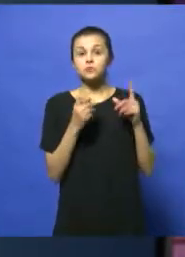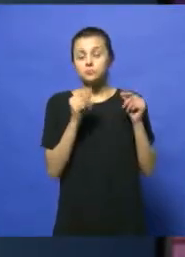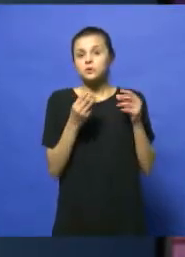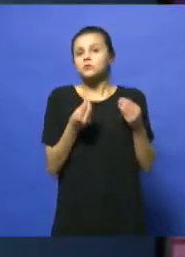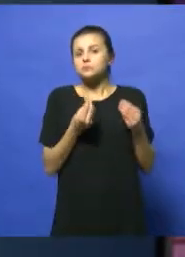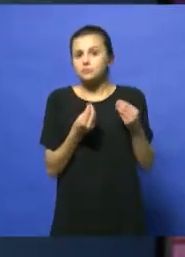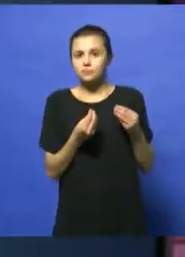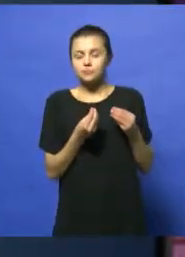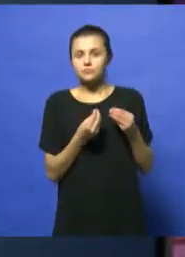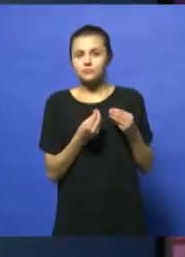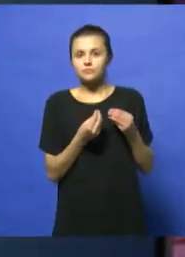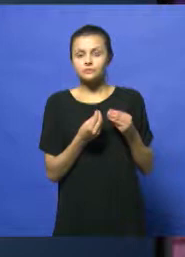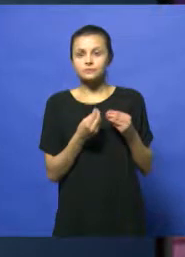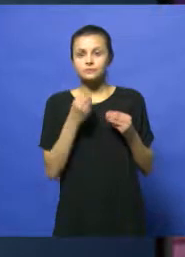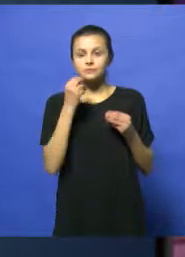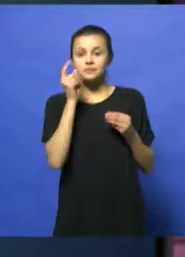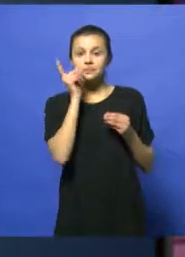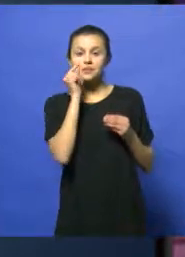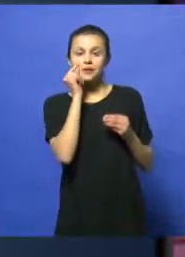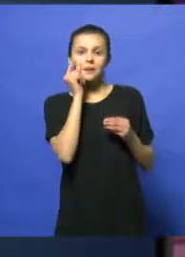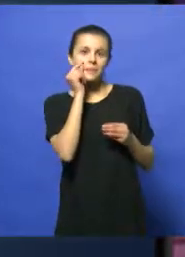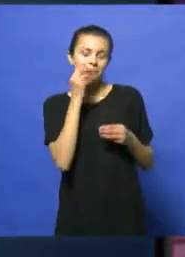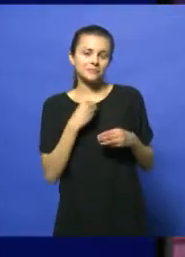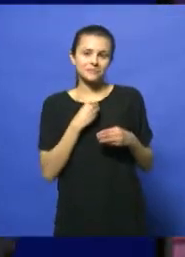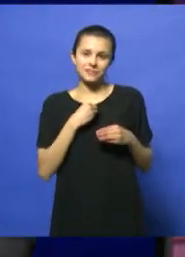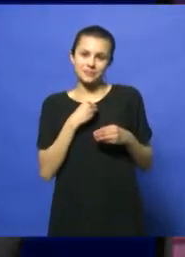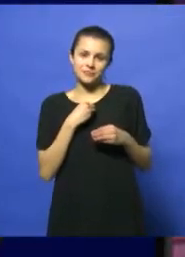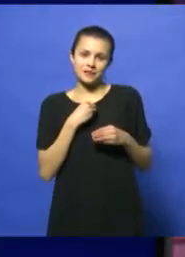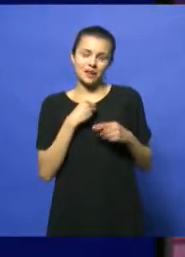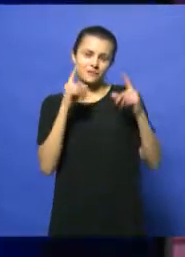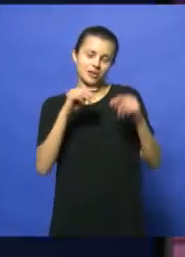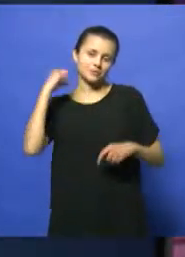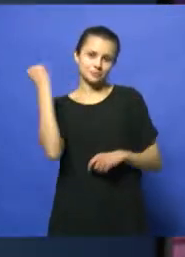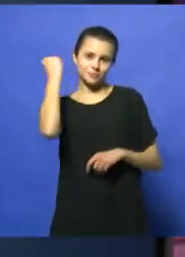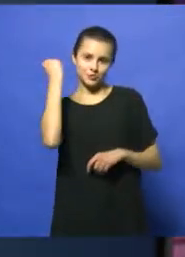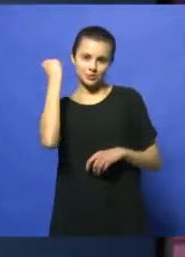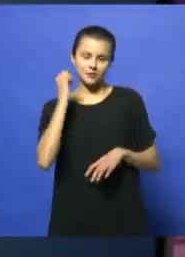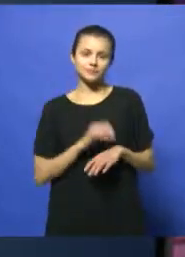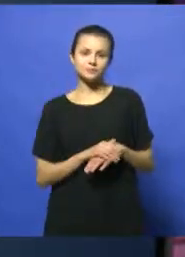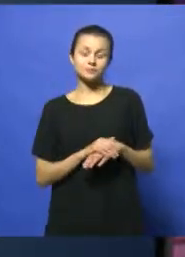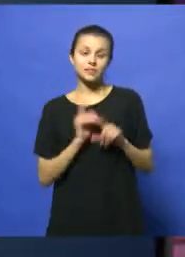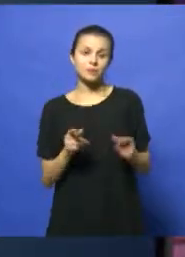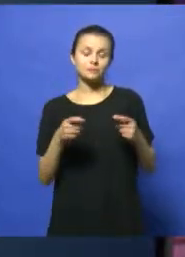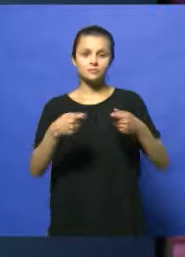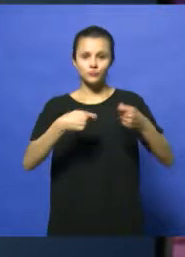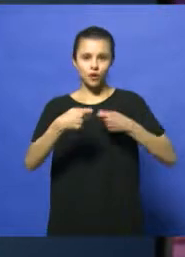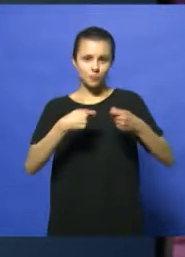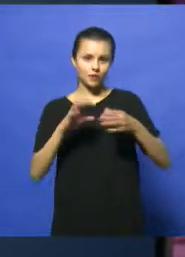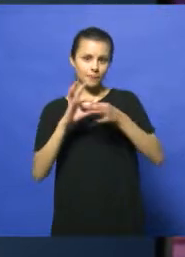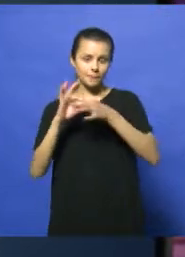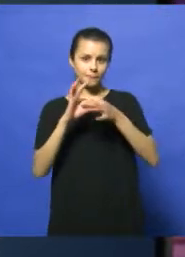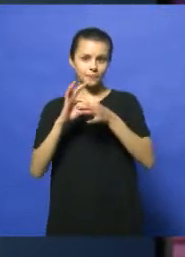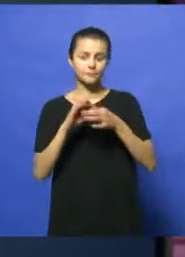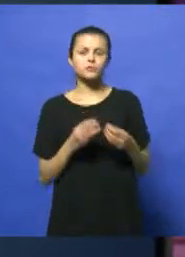Padre obviamente tiene su connotación sentimental, que es la más importante, pero también viene de la mano de lo comercial. ¿Cómo fue el tema de los